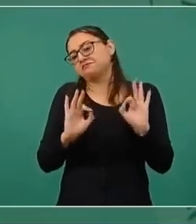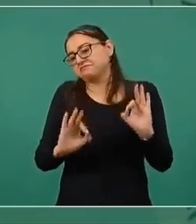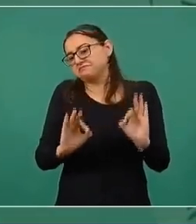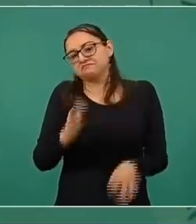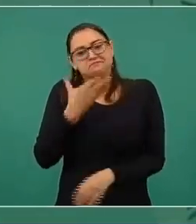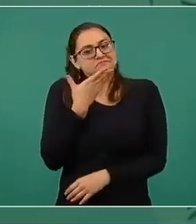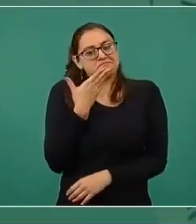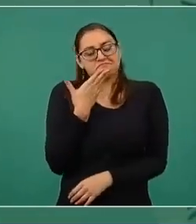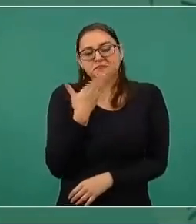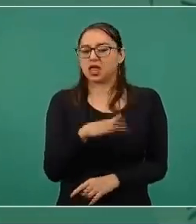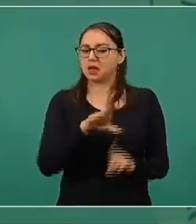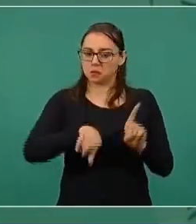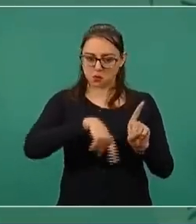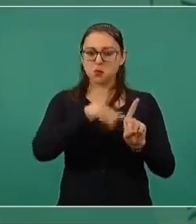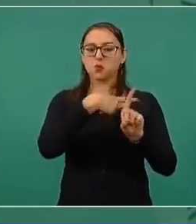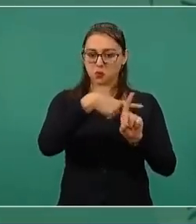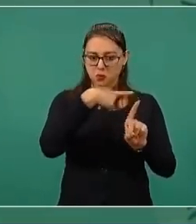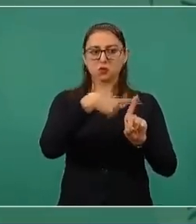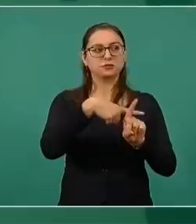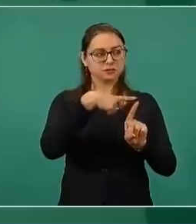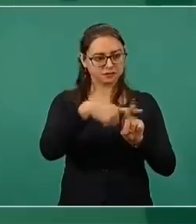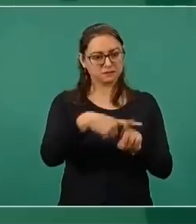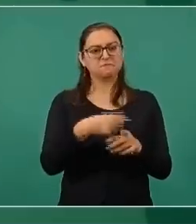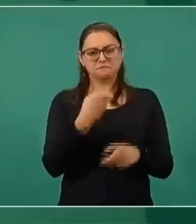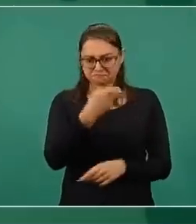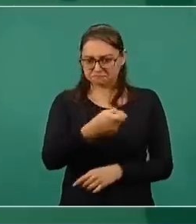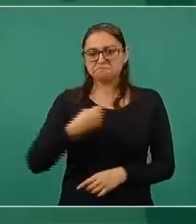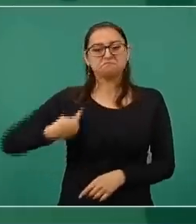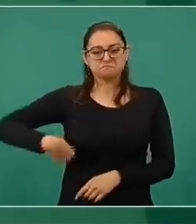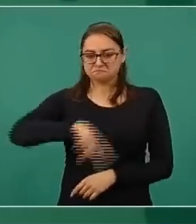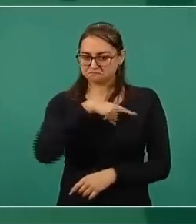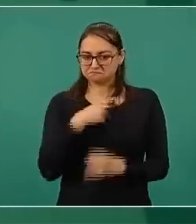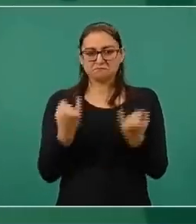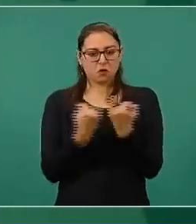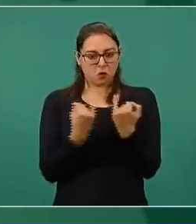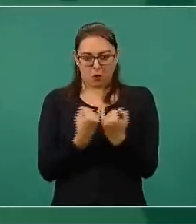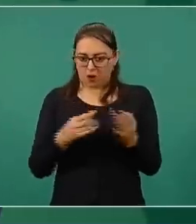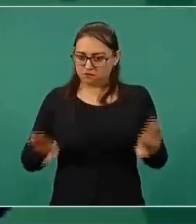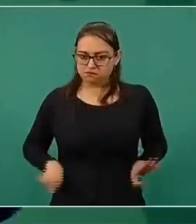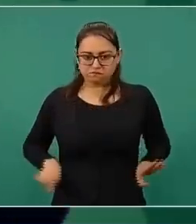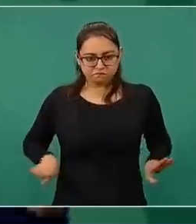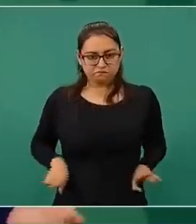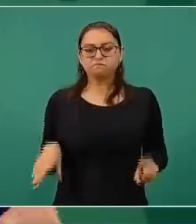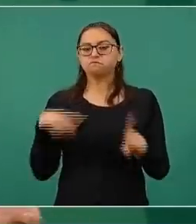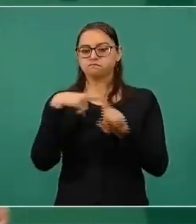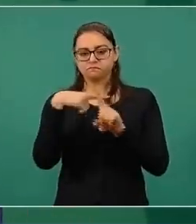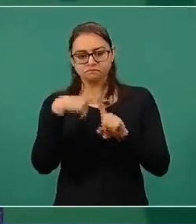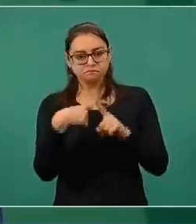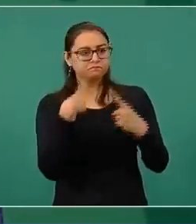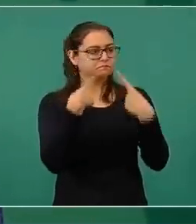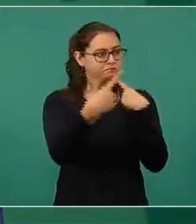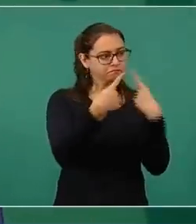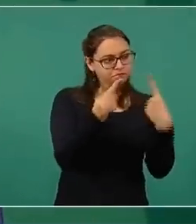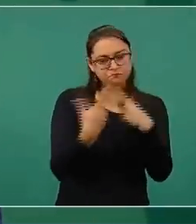queremos diálogo y que conozcan